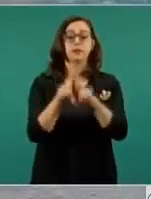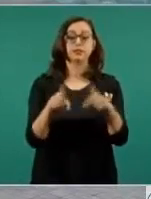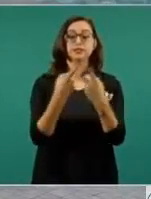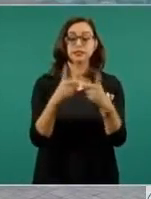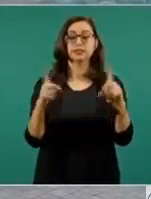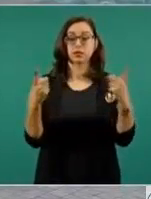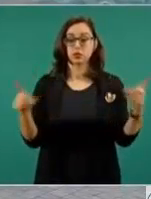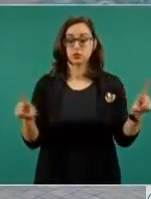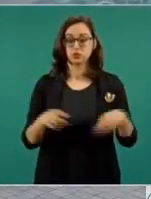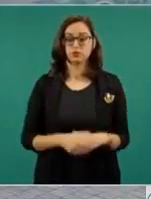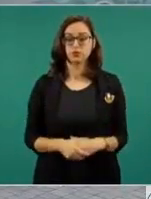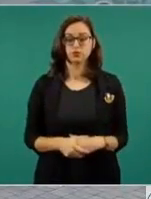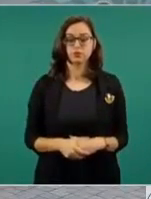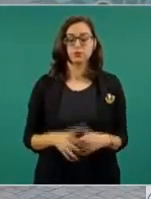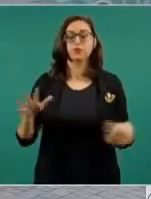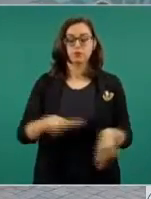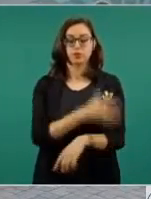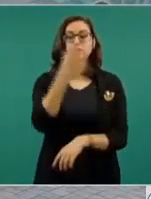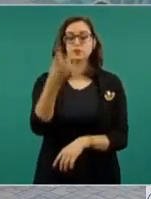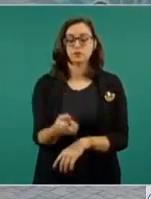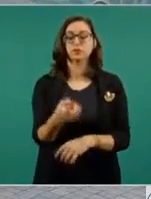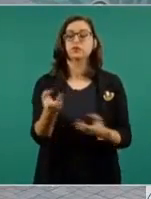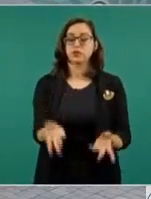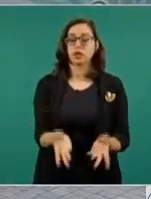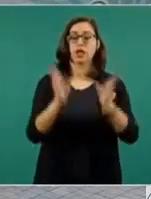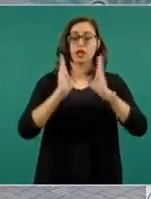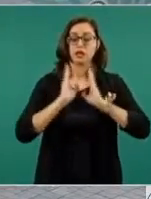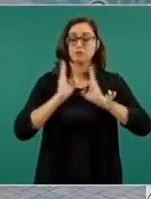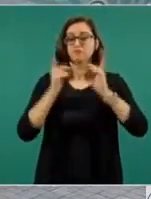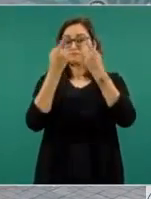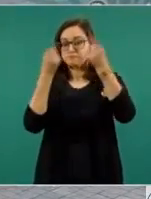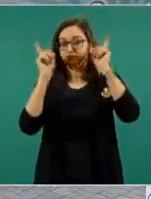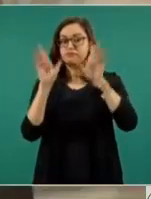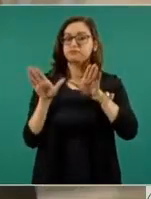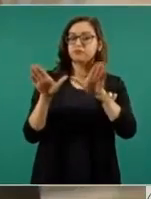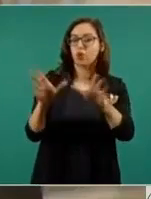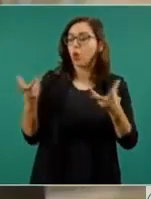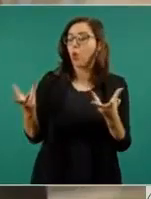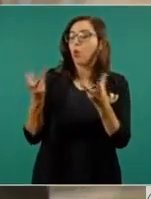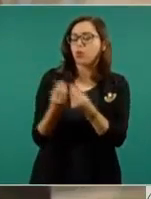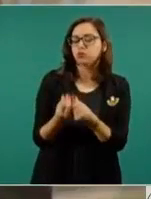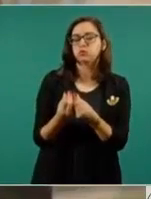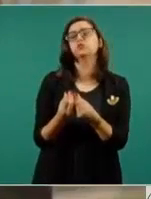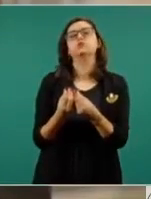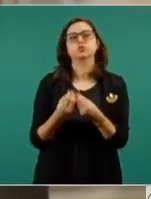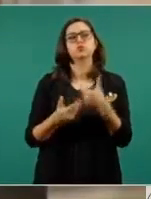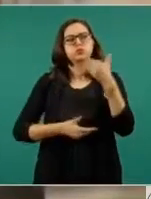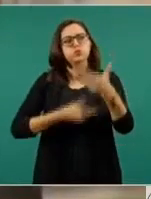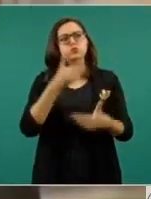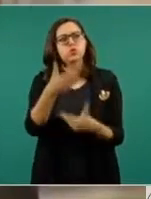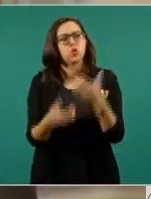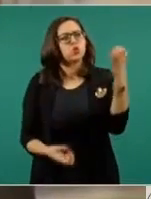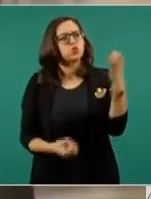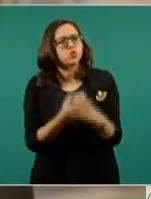En consecuencia, el Ejército, Fuerza Aérea y Armada, objetivamente se adaptan a los tiempos